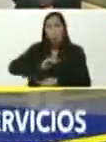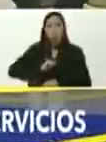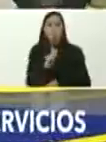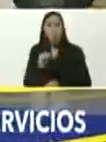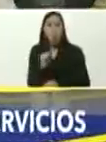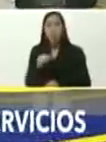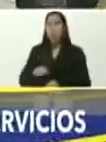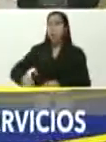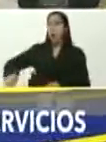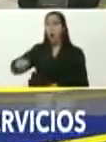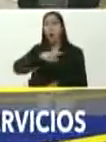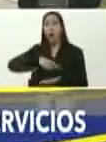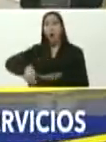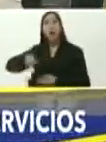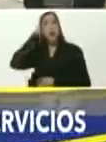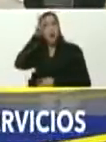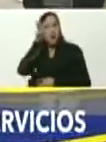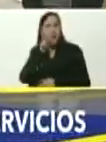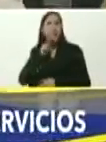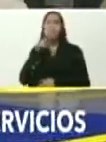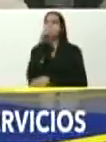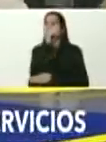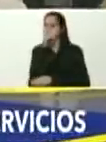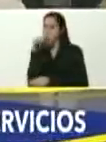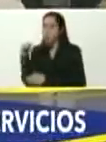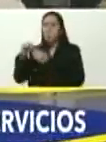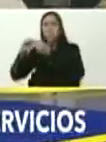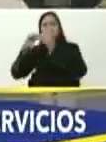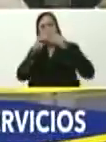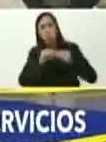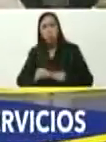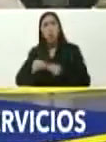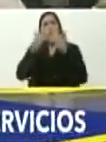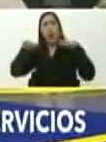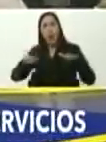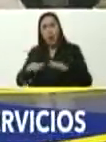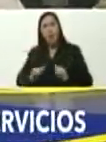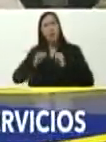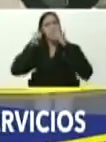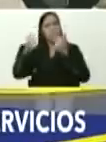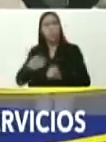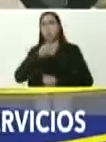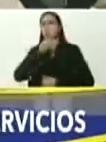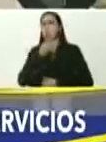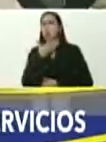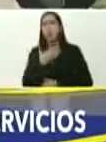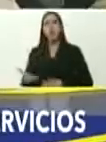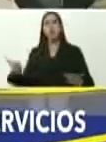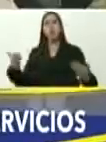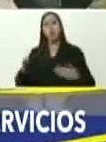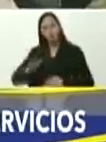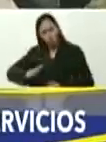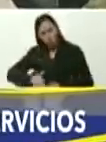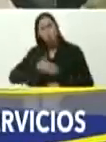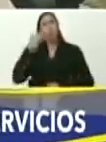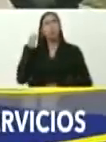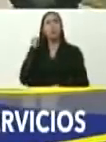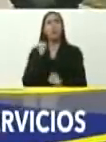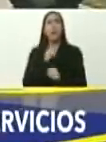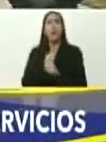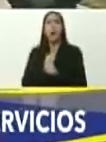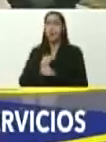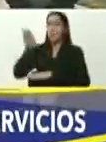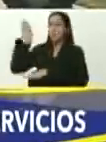redoma limpia, linda, iluminada, adornada de navidad en Petare, qué belleza, sí se pudo ver, Carlos